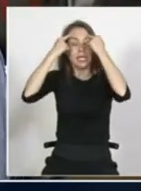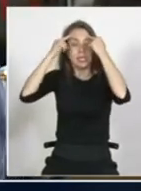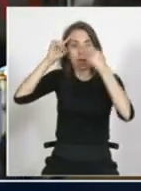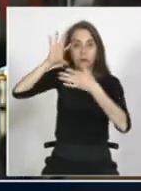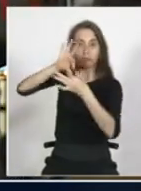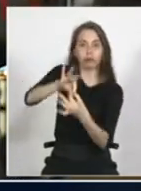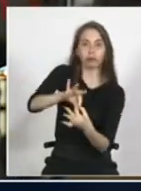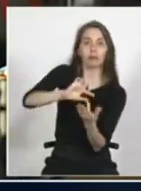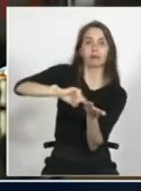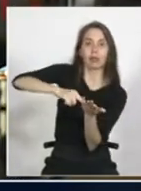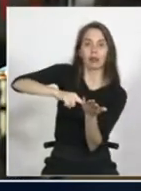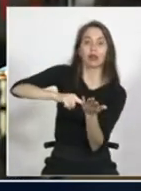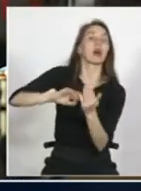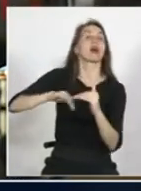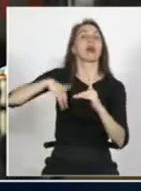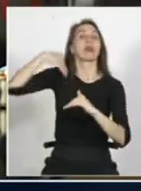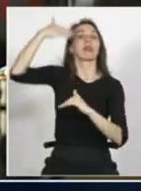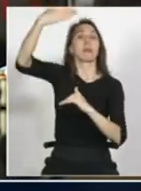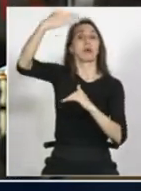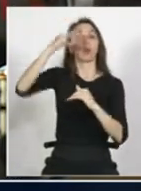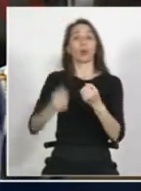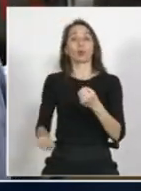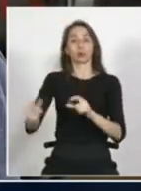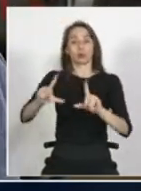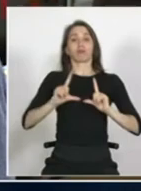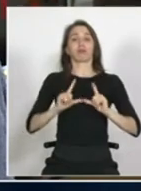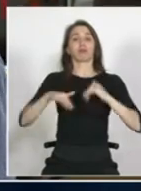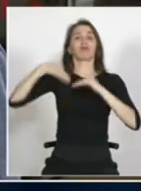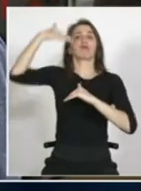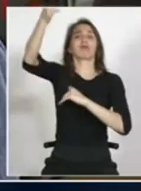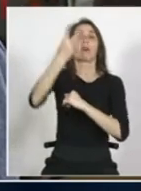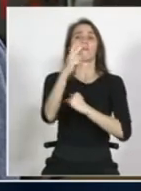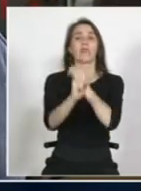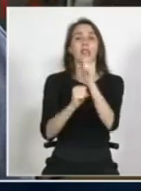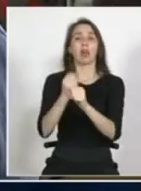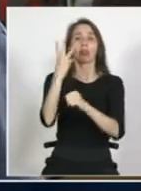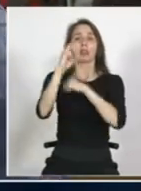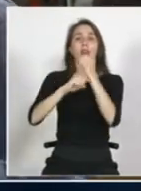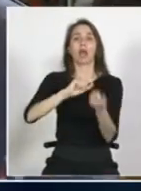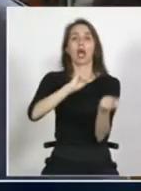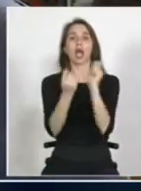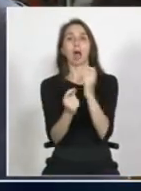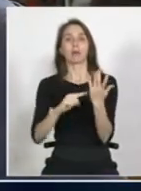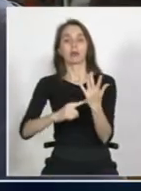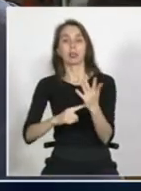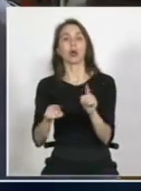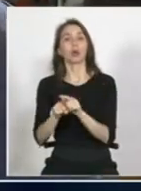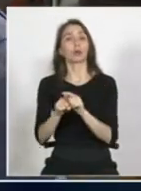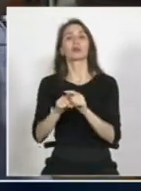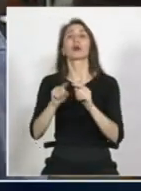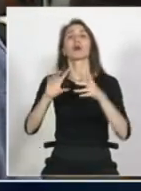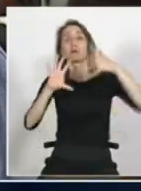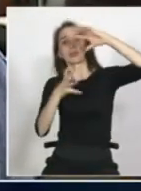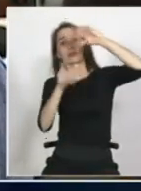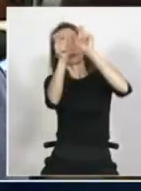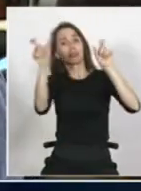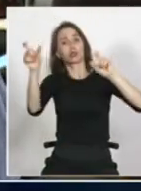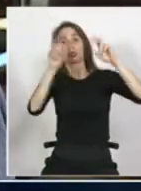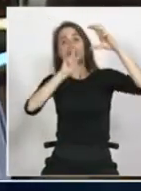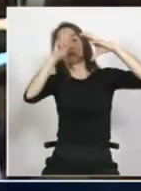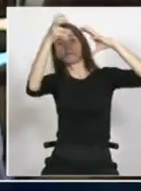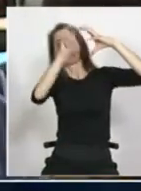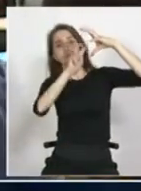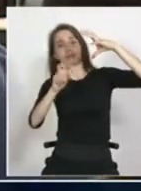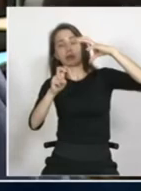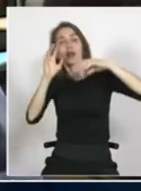para que puedan manejarse los cambios tecnológicos que van a venir en 20 o 30 años y lo mismo con los fenómenos migratorios o sea tienen que estar adaptados a